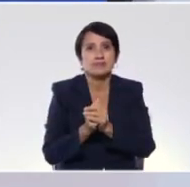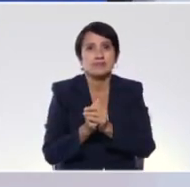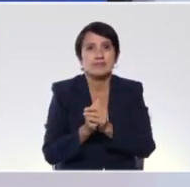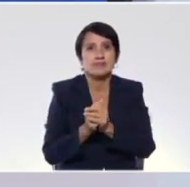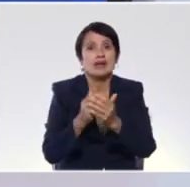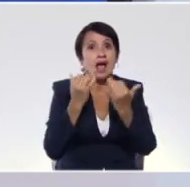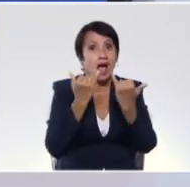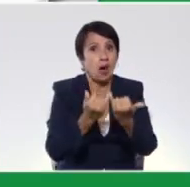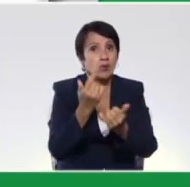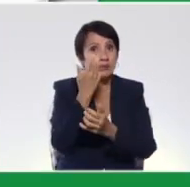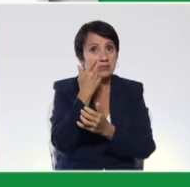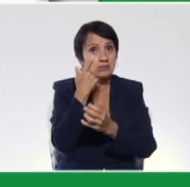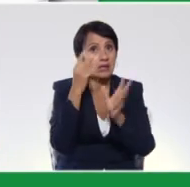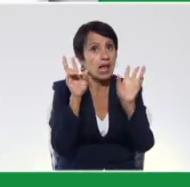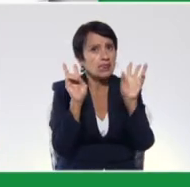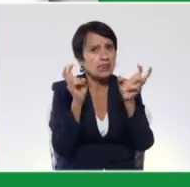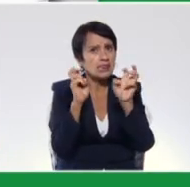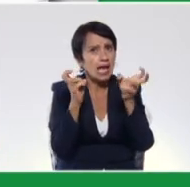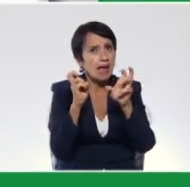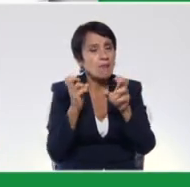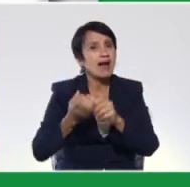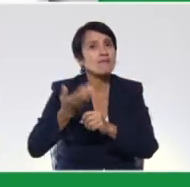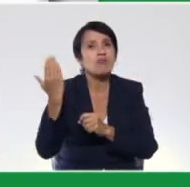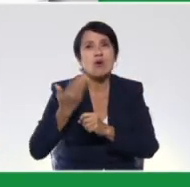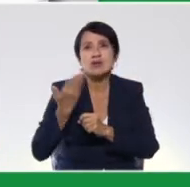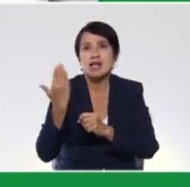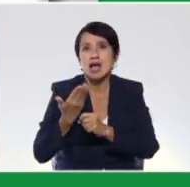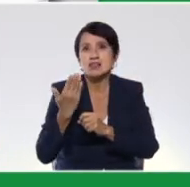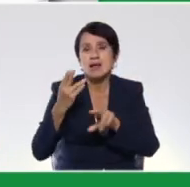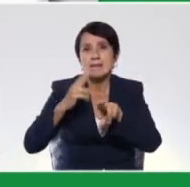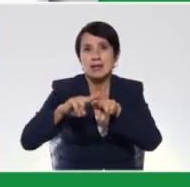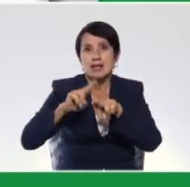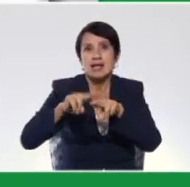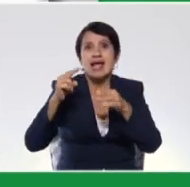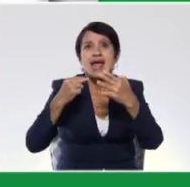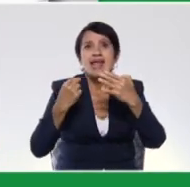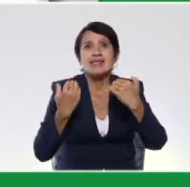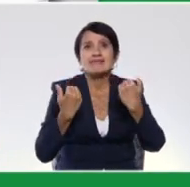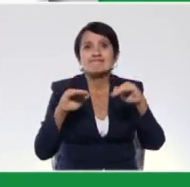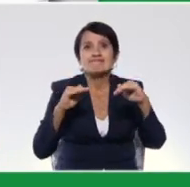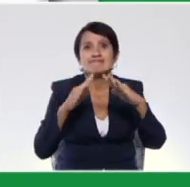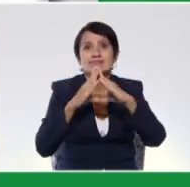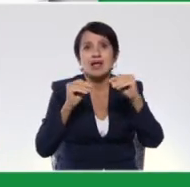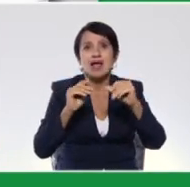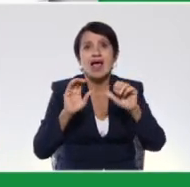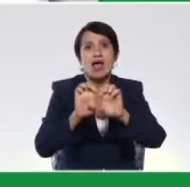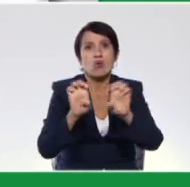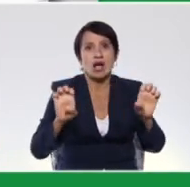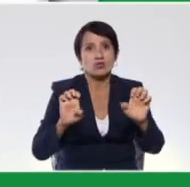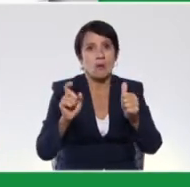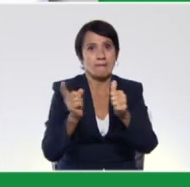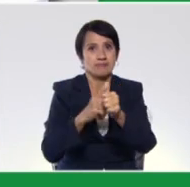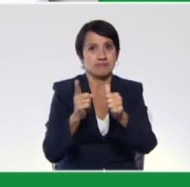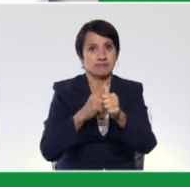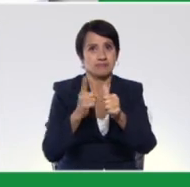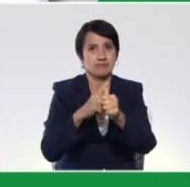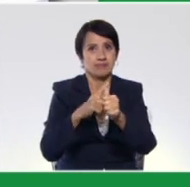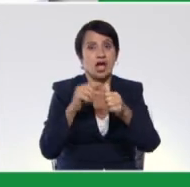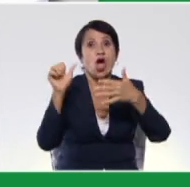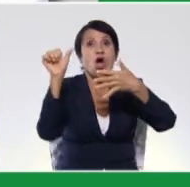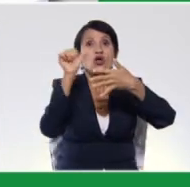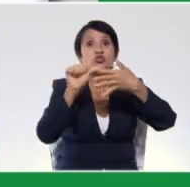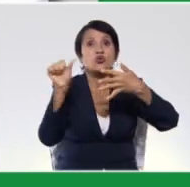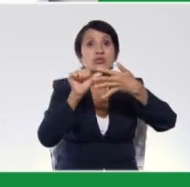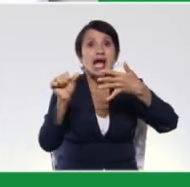Veamos entonces un tema bien importante para el nivel de educación primaria. Vamos a hablar del sustantivo